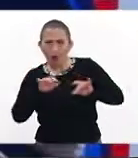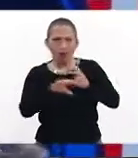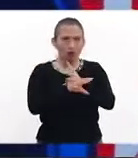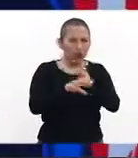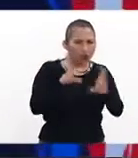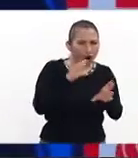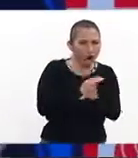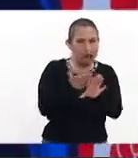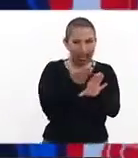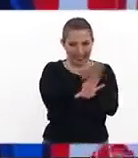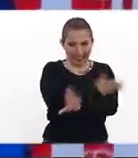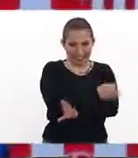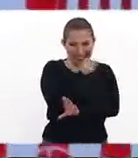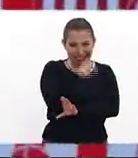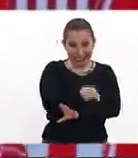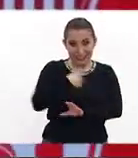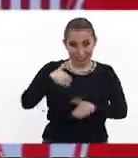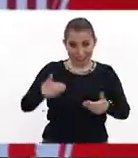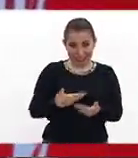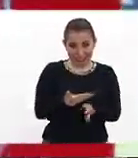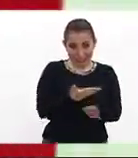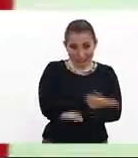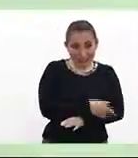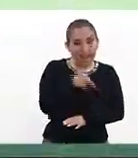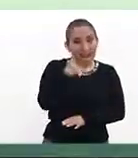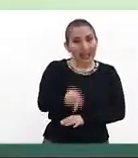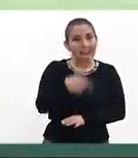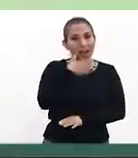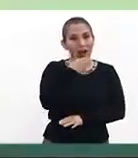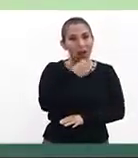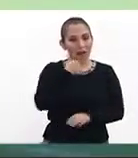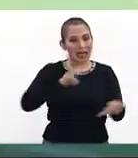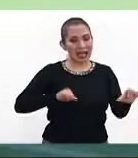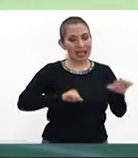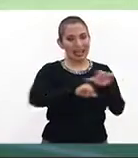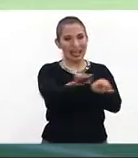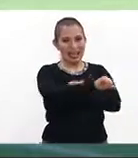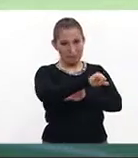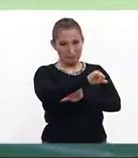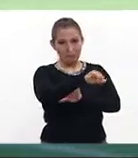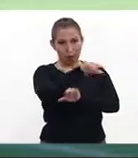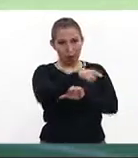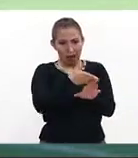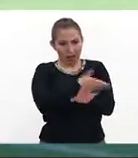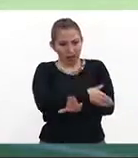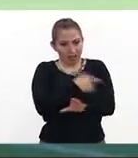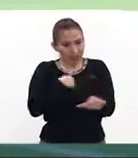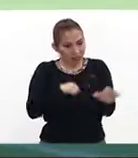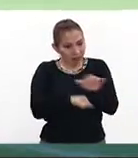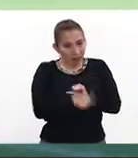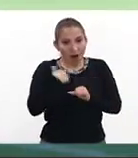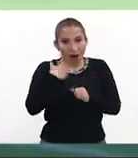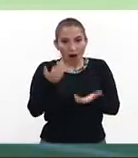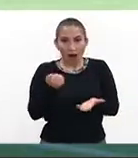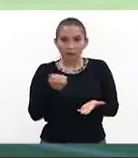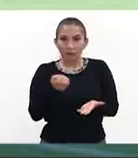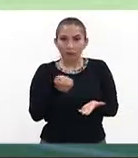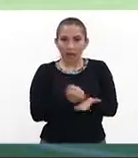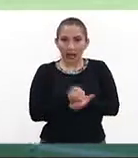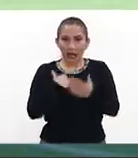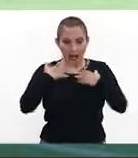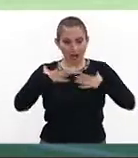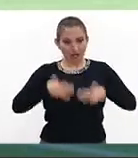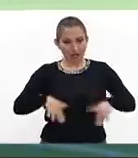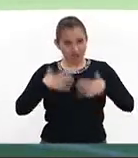semanas previas a que fuera esta presentación, este fichaje de que se adelantó incluso la marca de